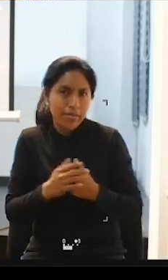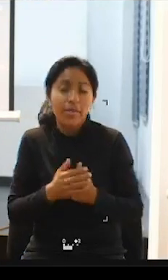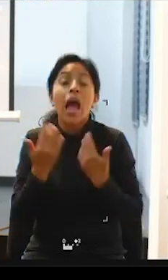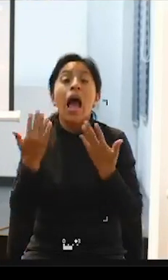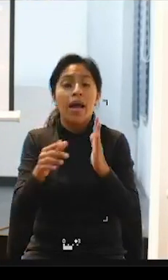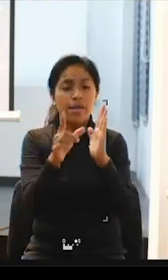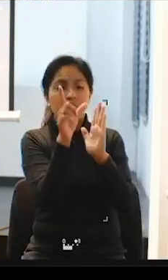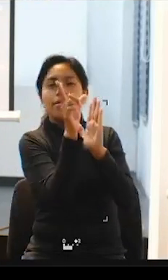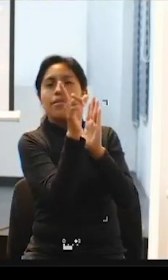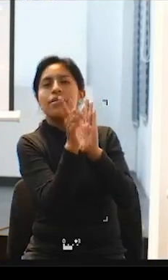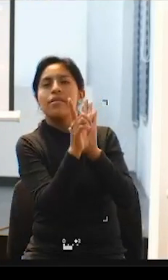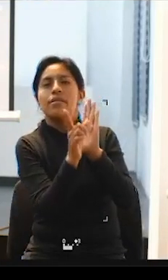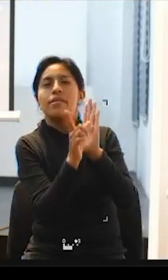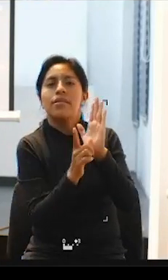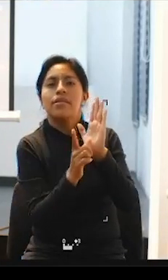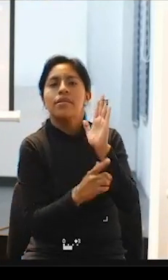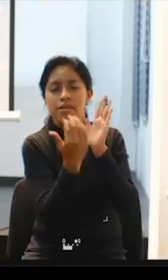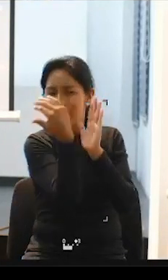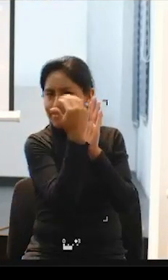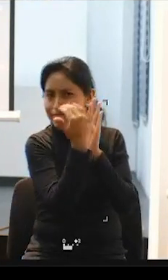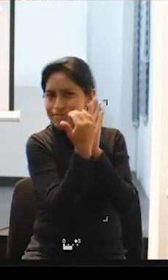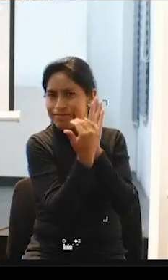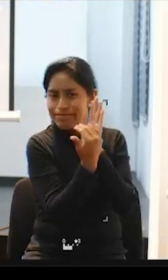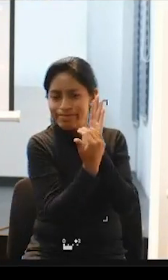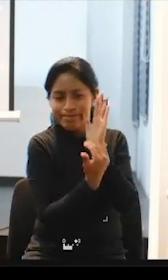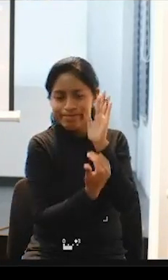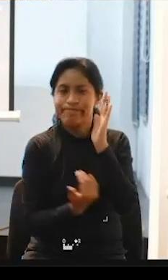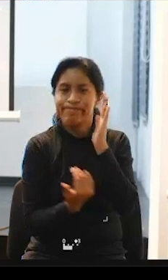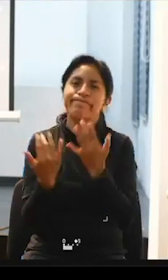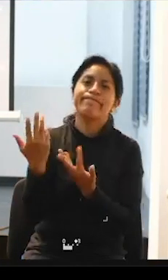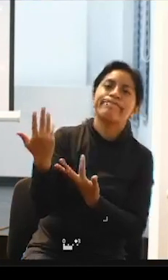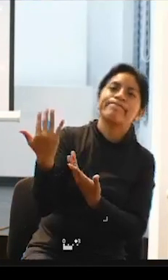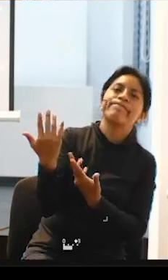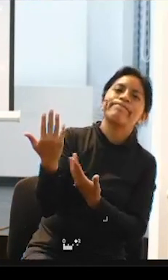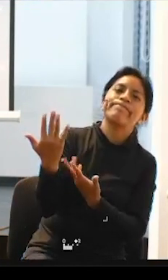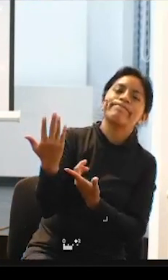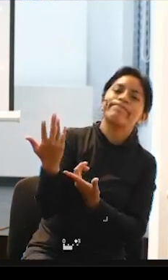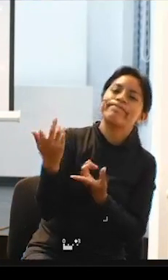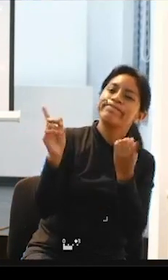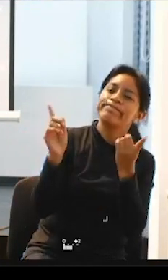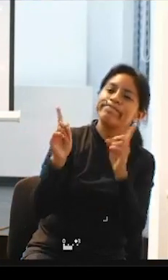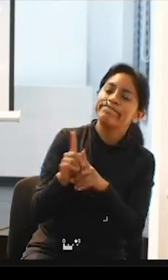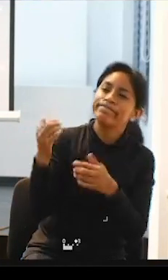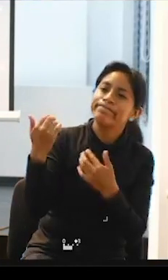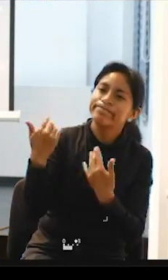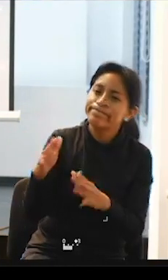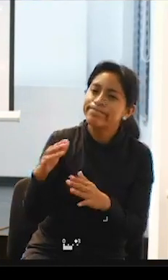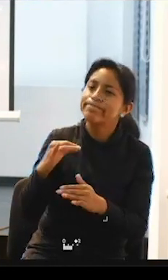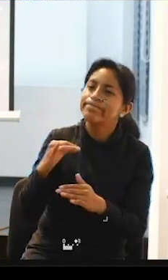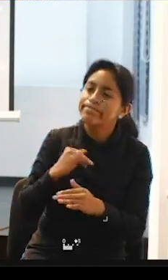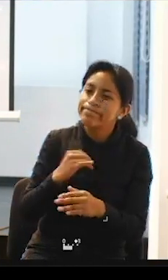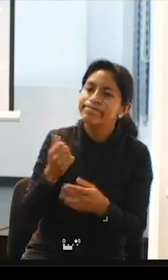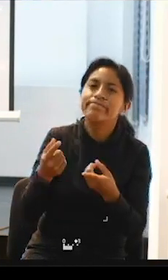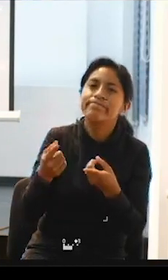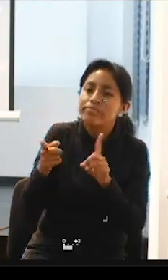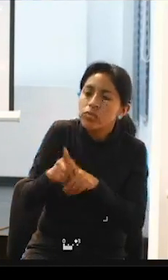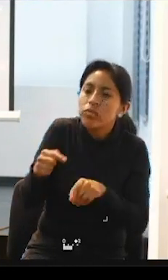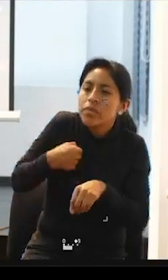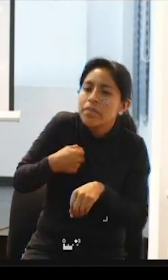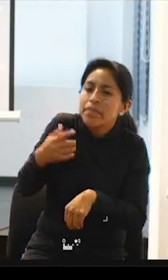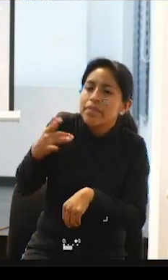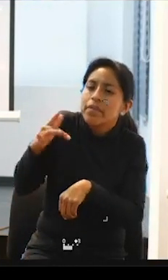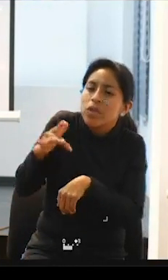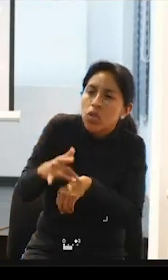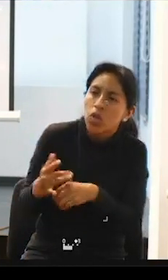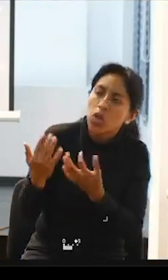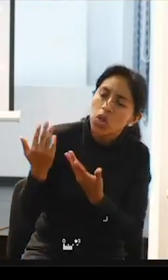espera bastante bastante larga entonces mientras esta lista de espera no se cubra no